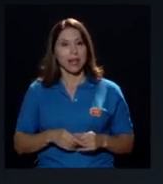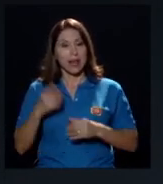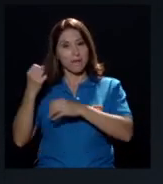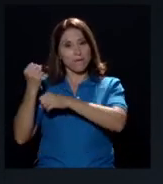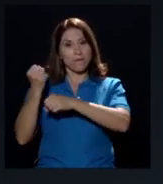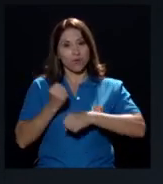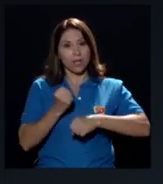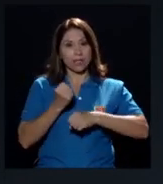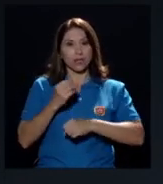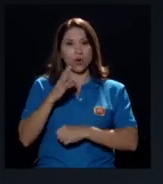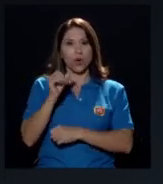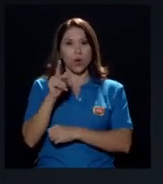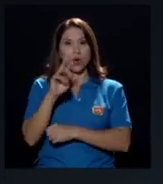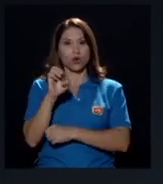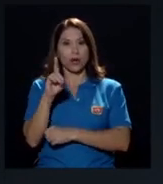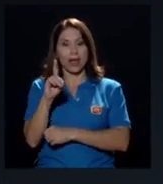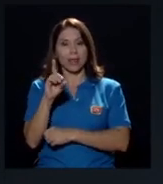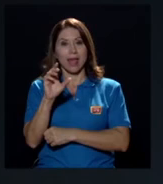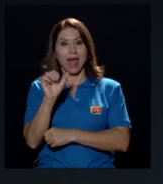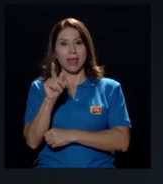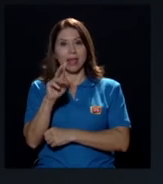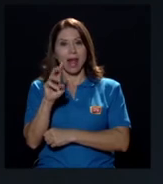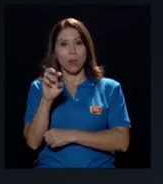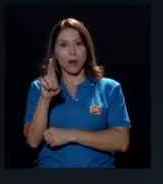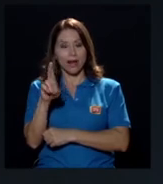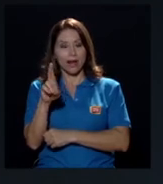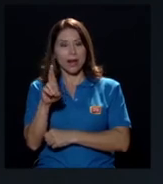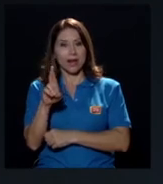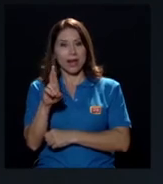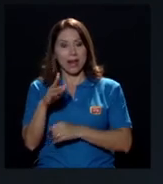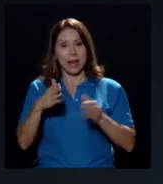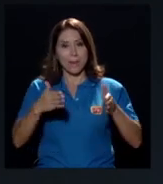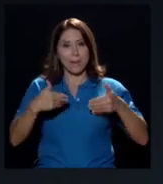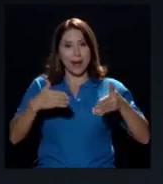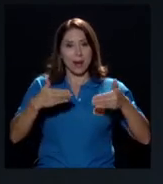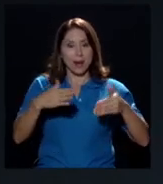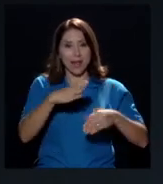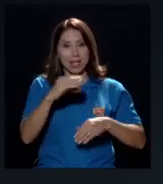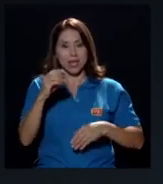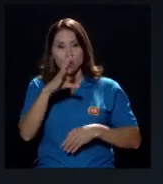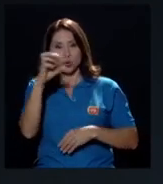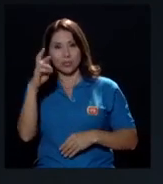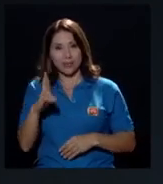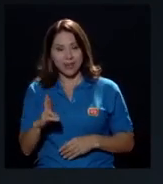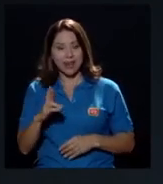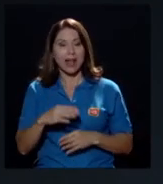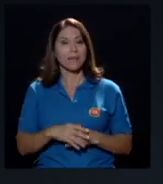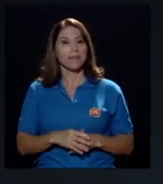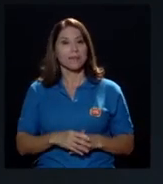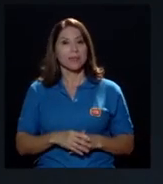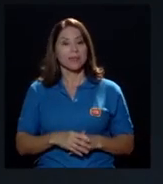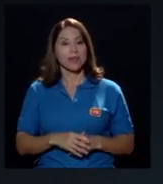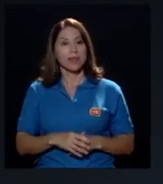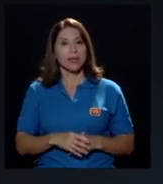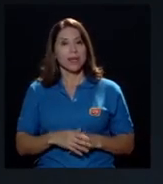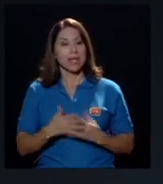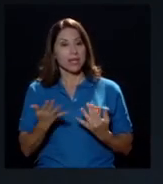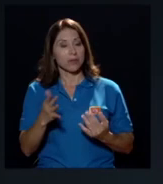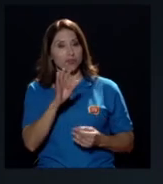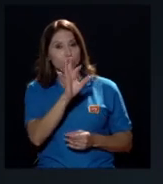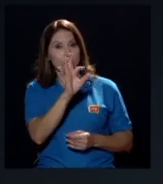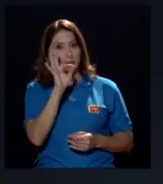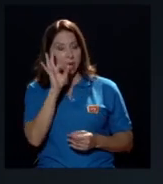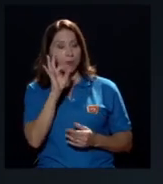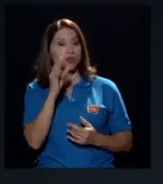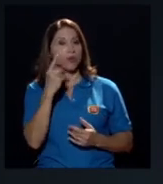Fundación Conrad Adenauer en Panamá y Costa Rica. Y lo invitamos